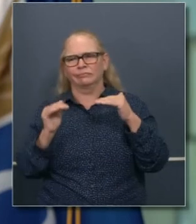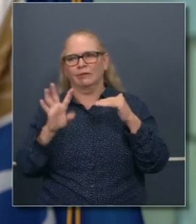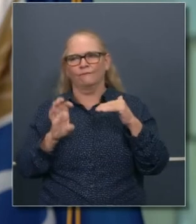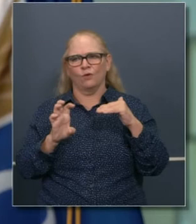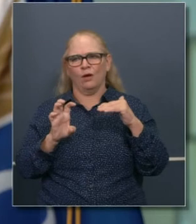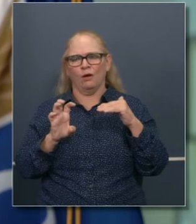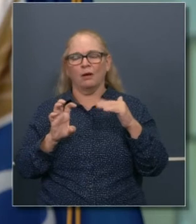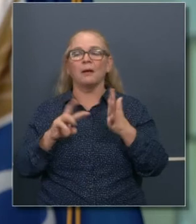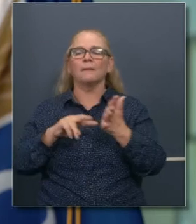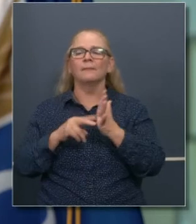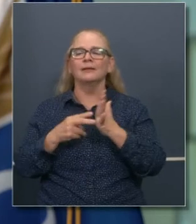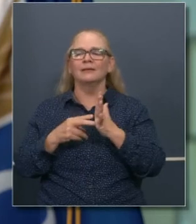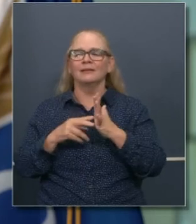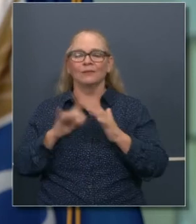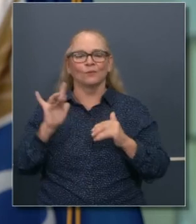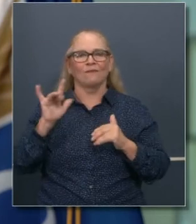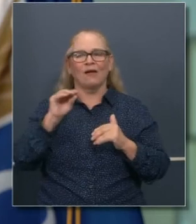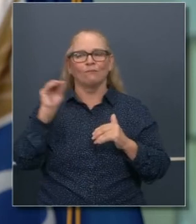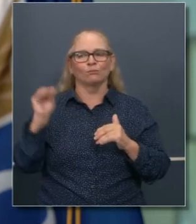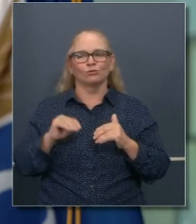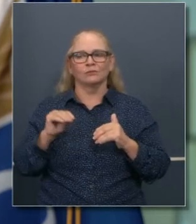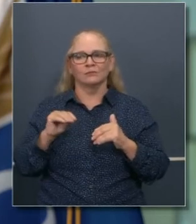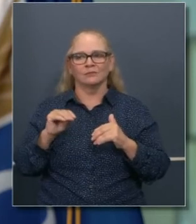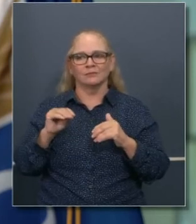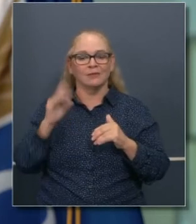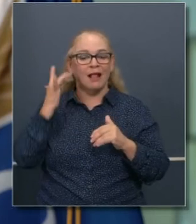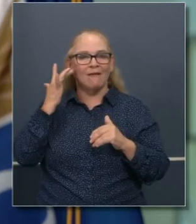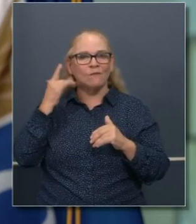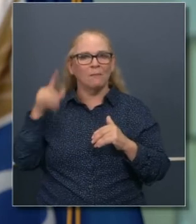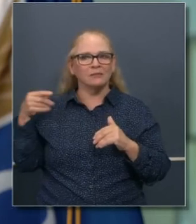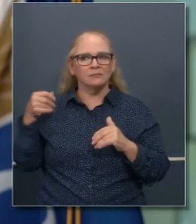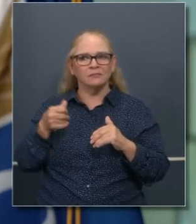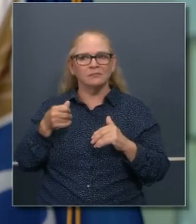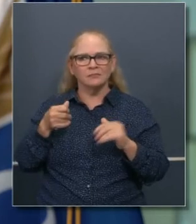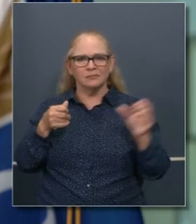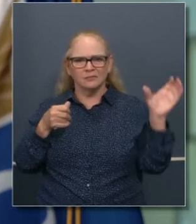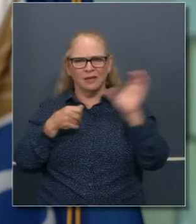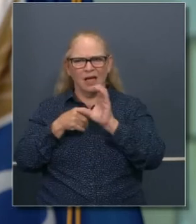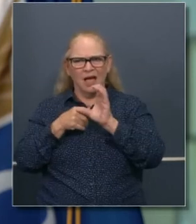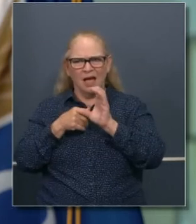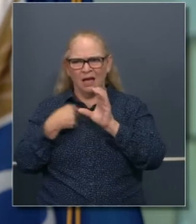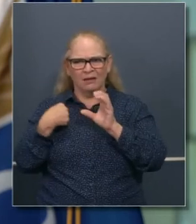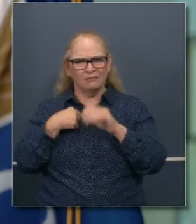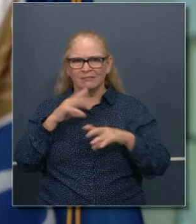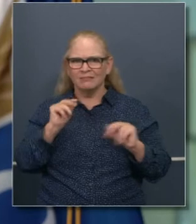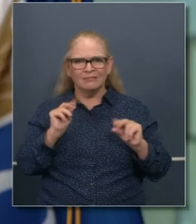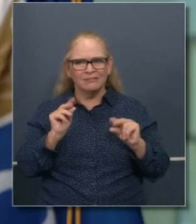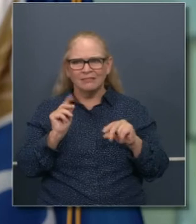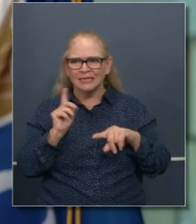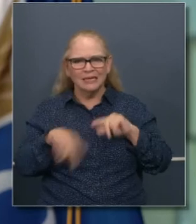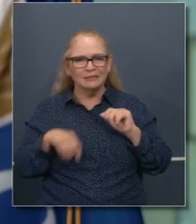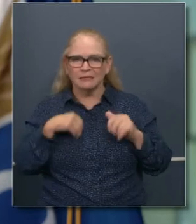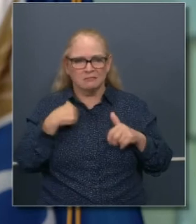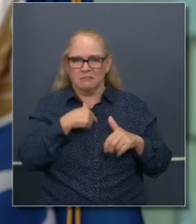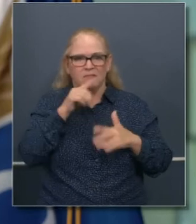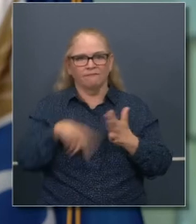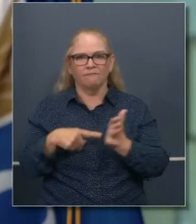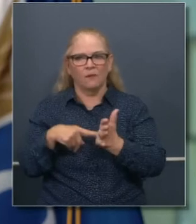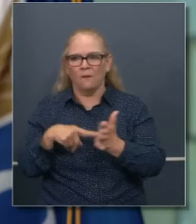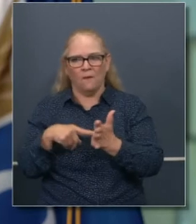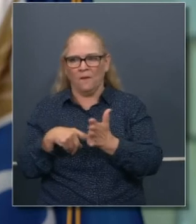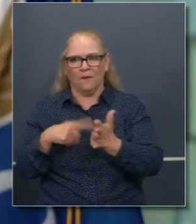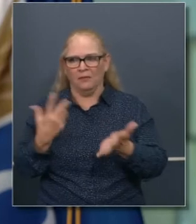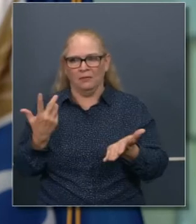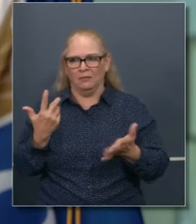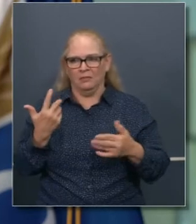El 25% de eso sería pagado por el Estado. Hemos hablado de cómo eso no es posible simplemente para nuestro Estado, incluso un Estado tan grande